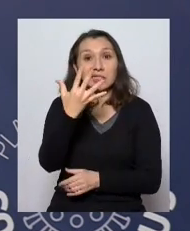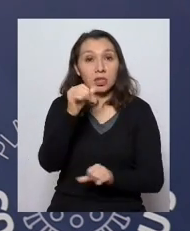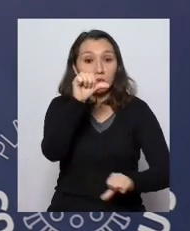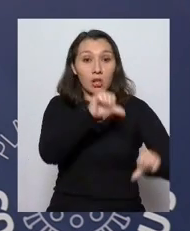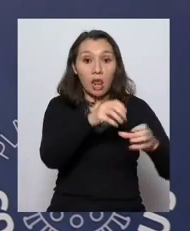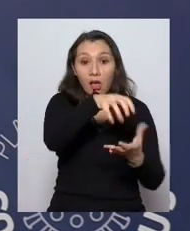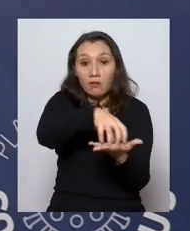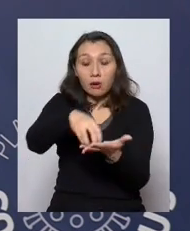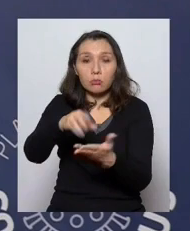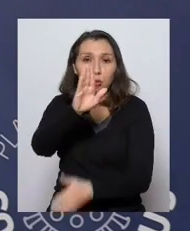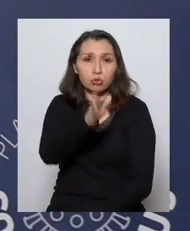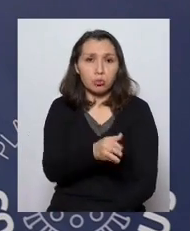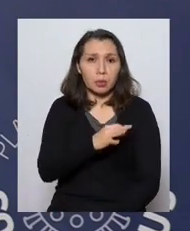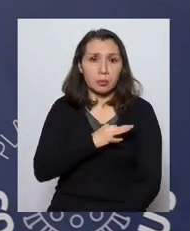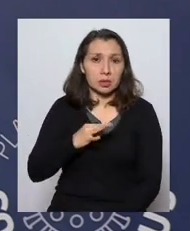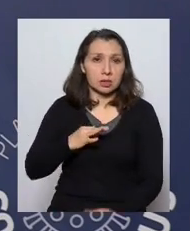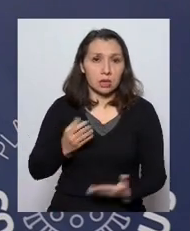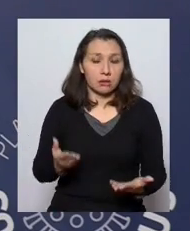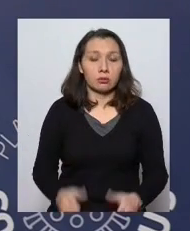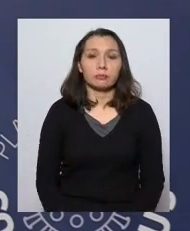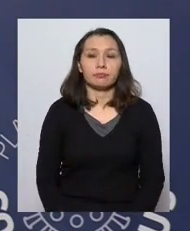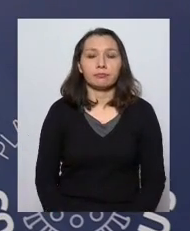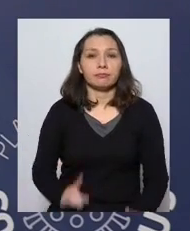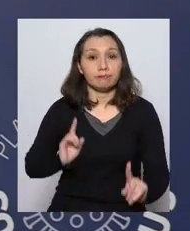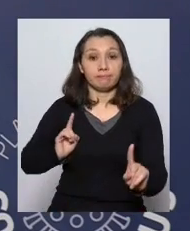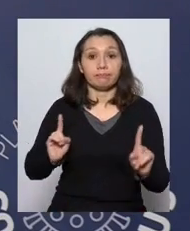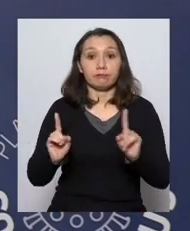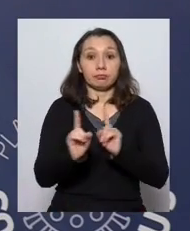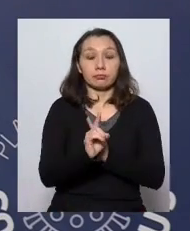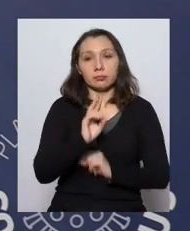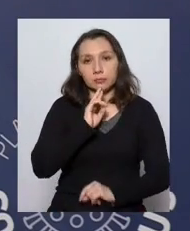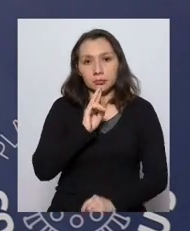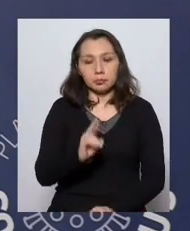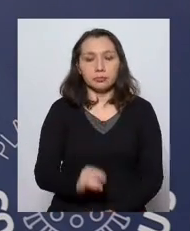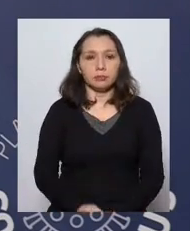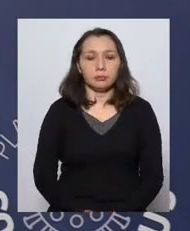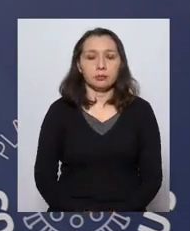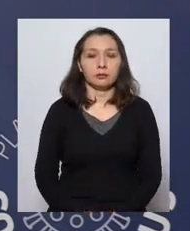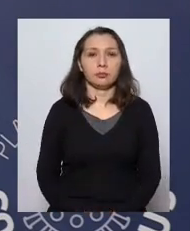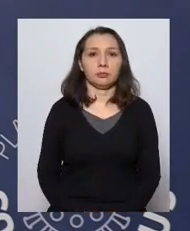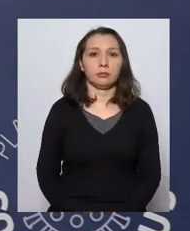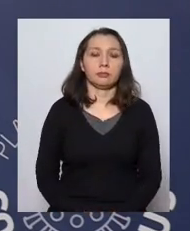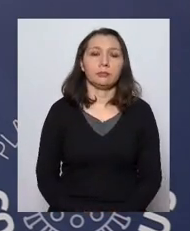laboratorios que fueron suspendidos por el ministerio? Dejo al subsecretario para que conteste esa pregunta